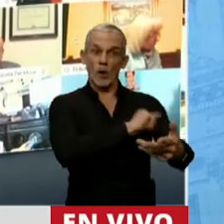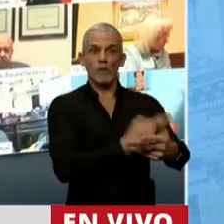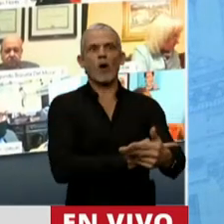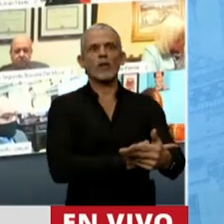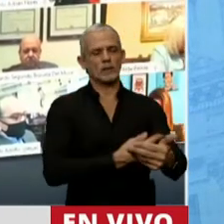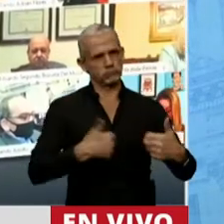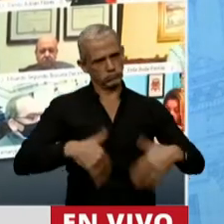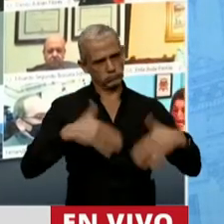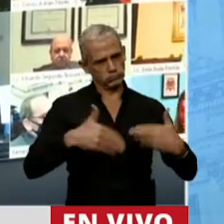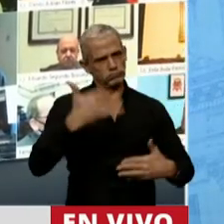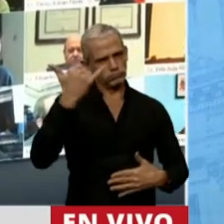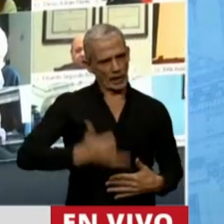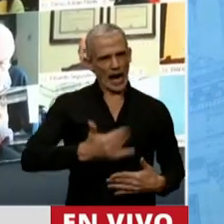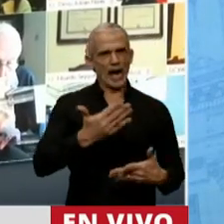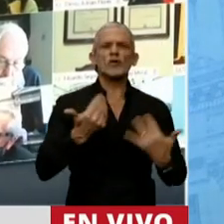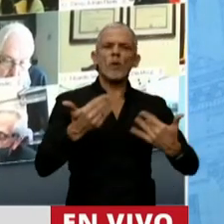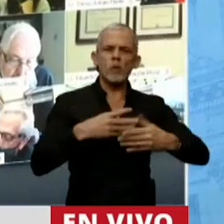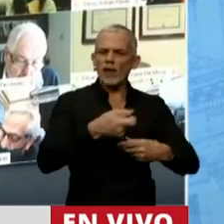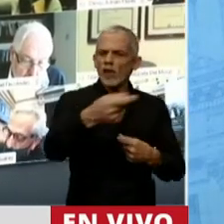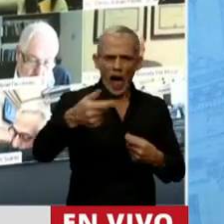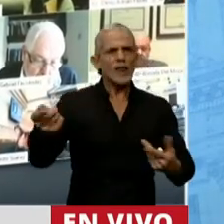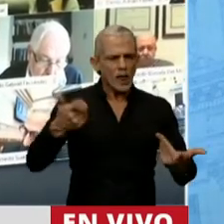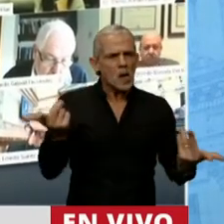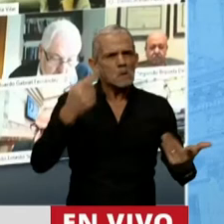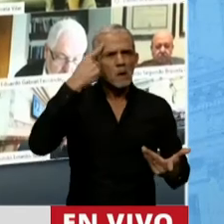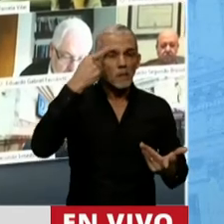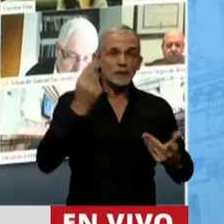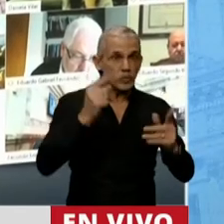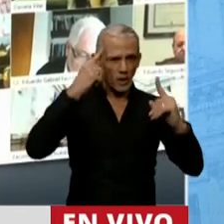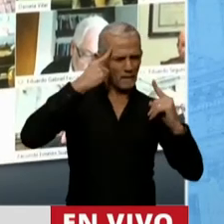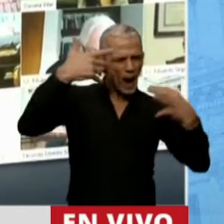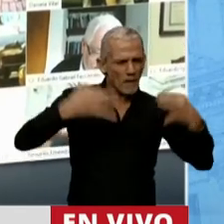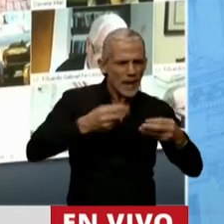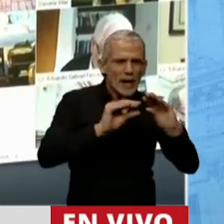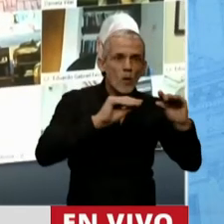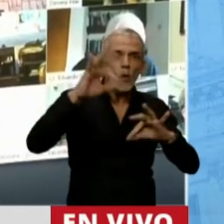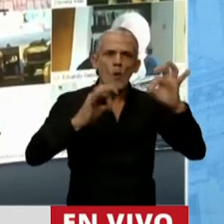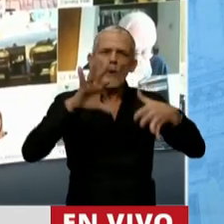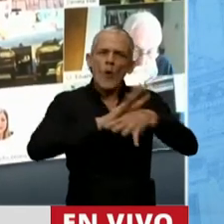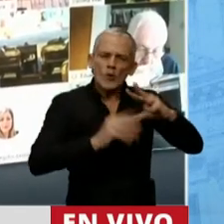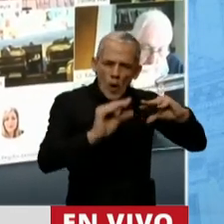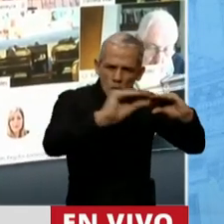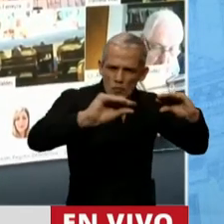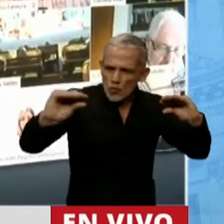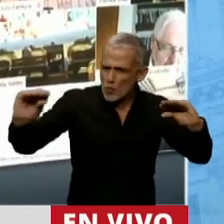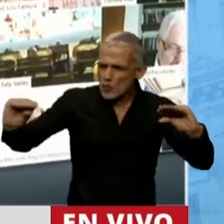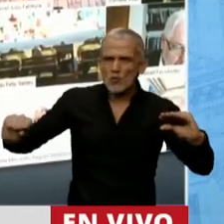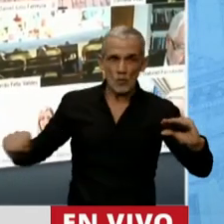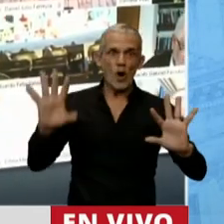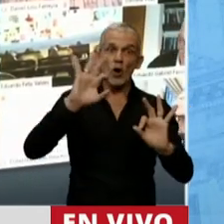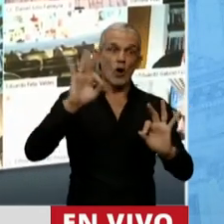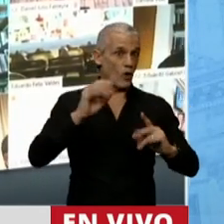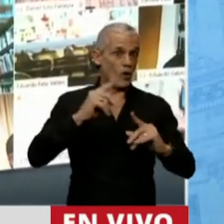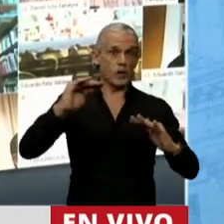y entonces puede dar haciendo el bien si distribuye con criterio, con equidad y con responsabilidad o puede